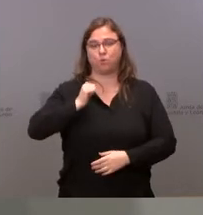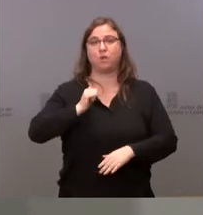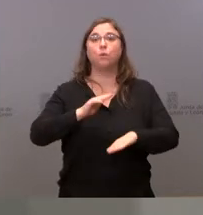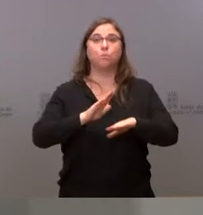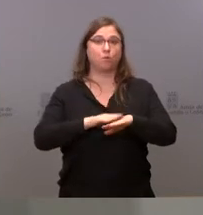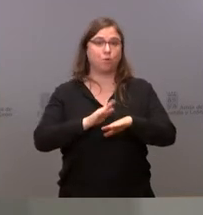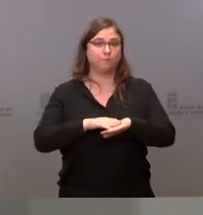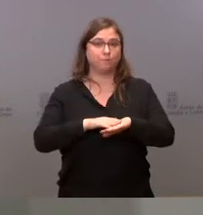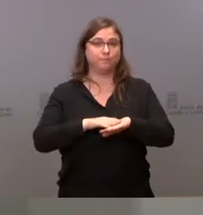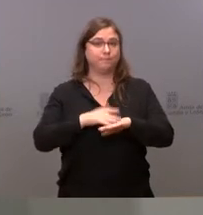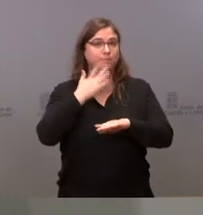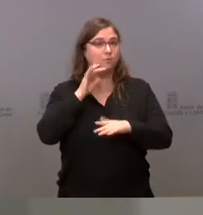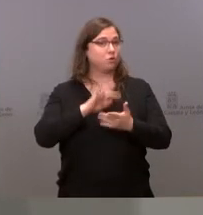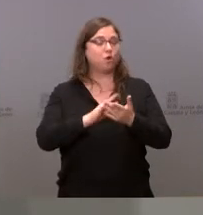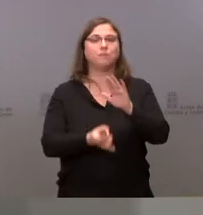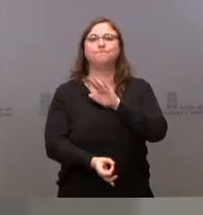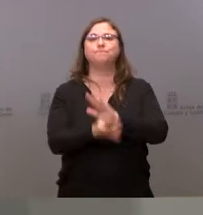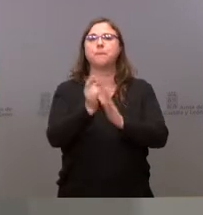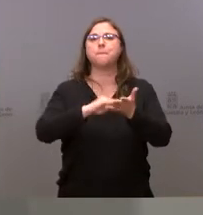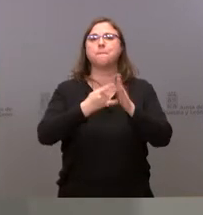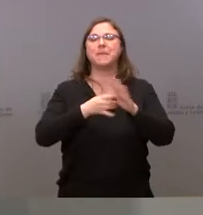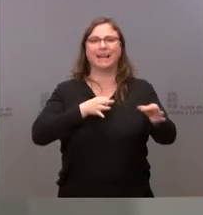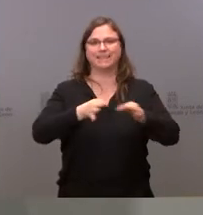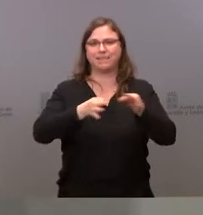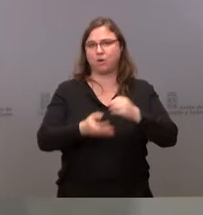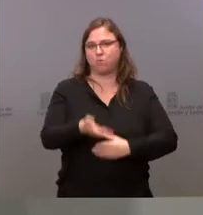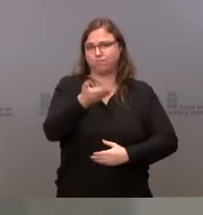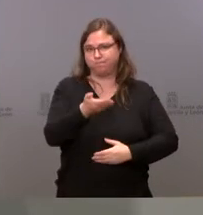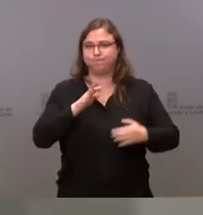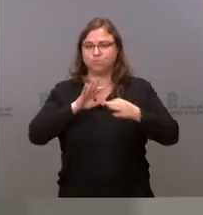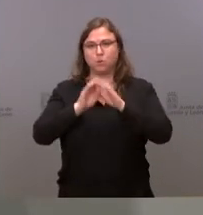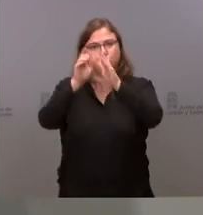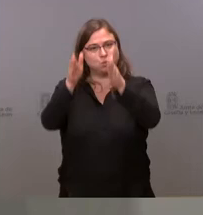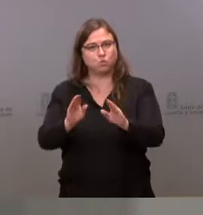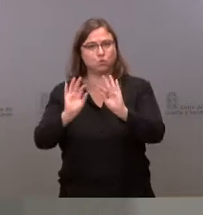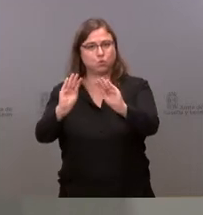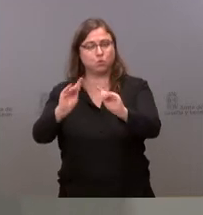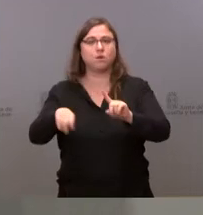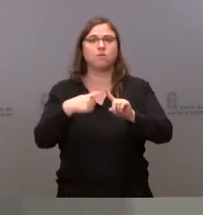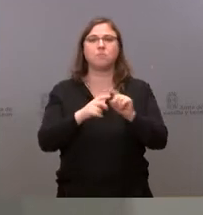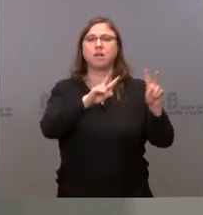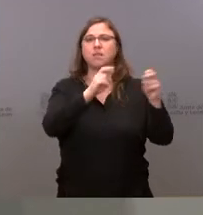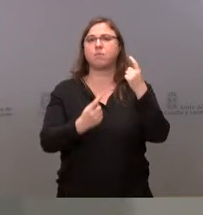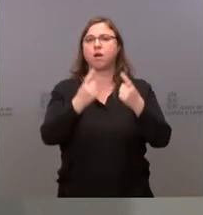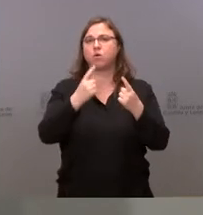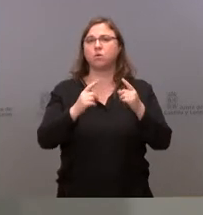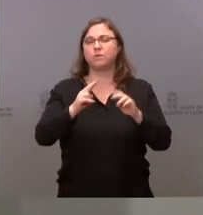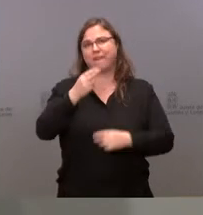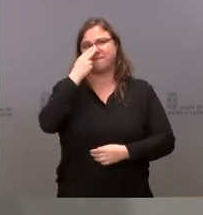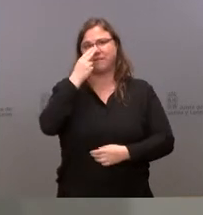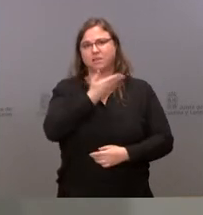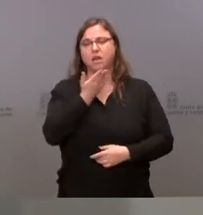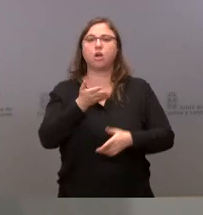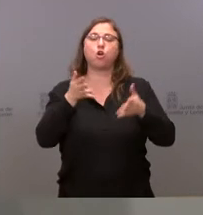se ha presentado un plan estratégico relevante en relación con su materia, aparte de algunos asuntos de interés en el